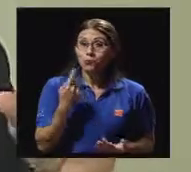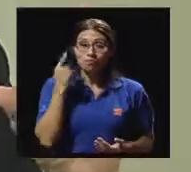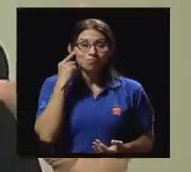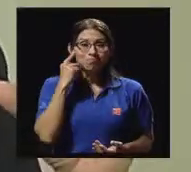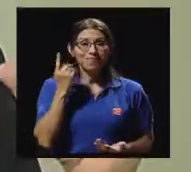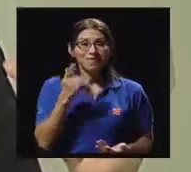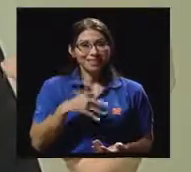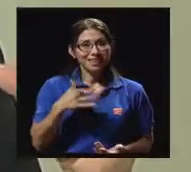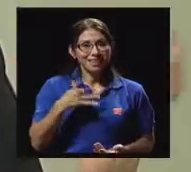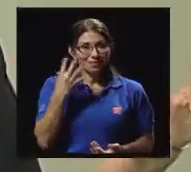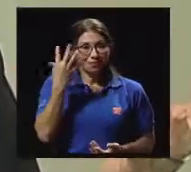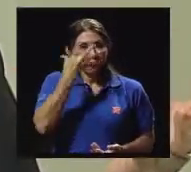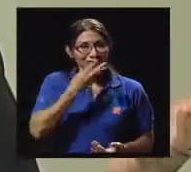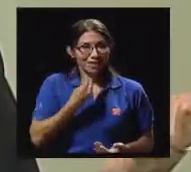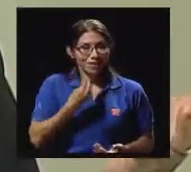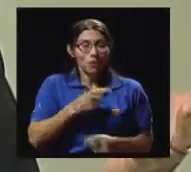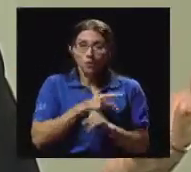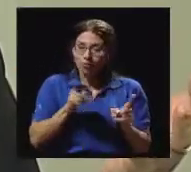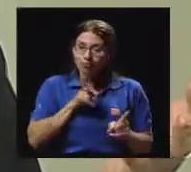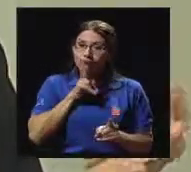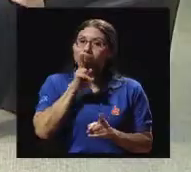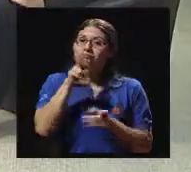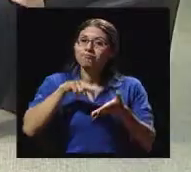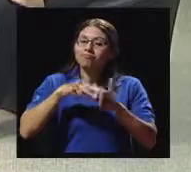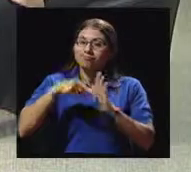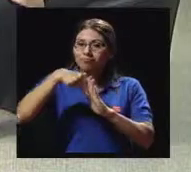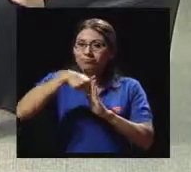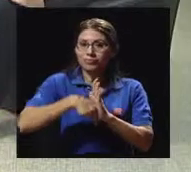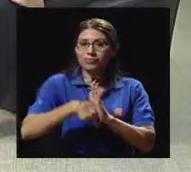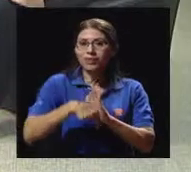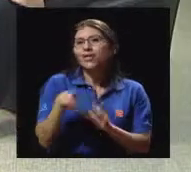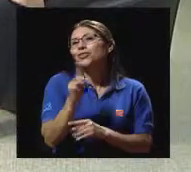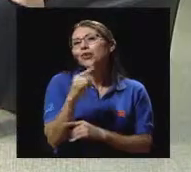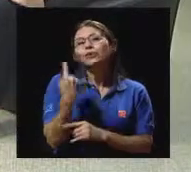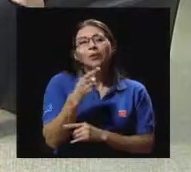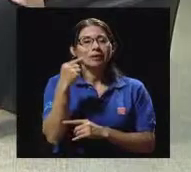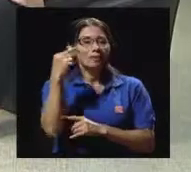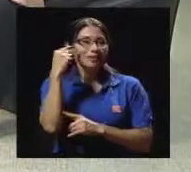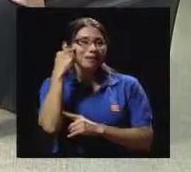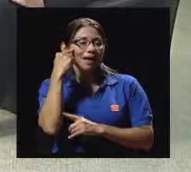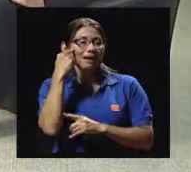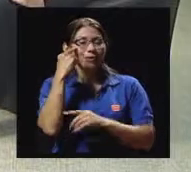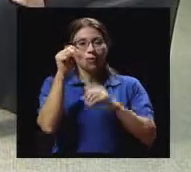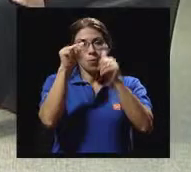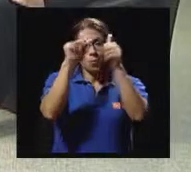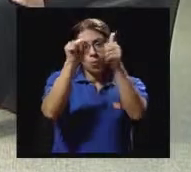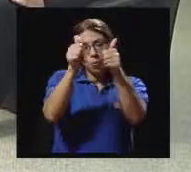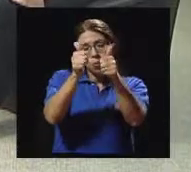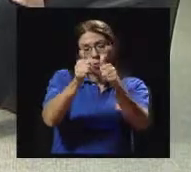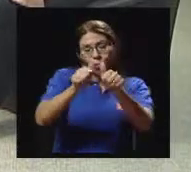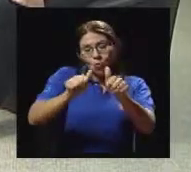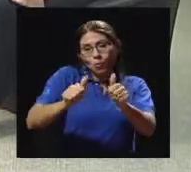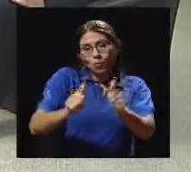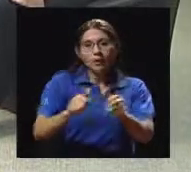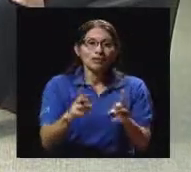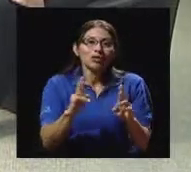bonito, bonito en el buen sentido de la palabra, ¿verdad? No la figura estética, ojalá que sea,